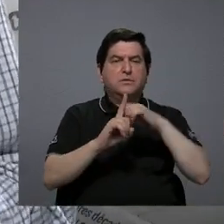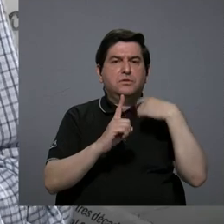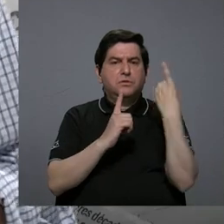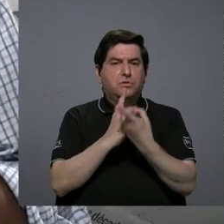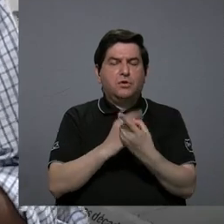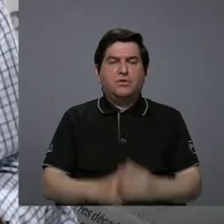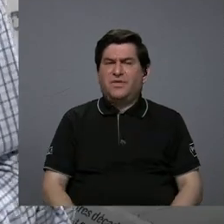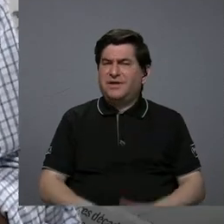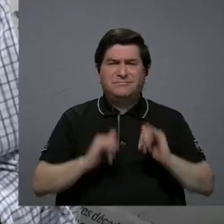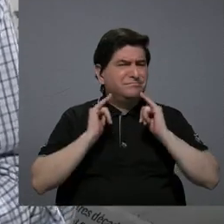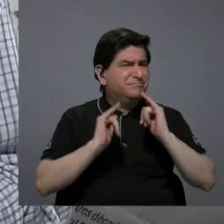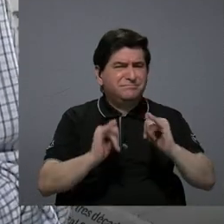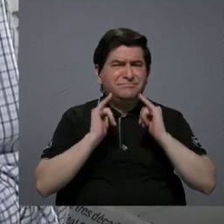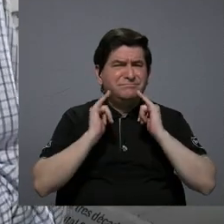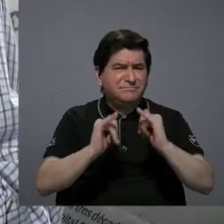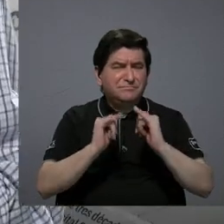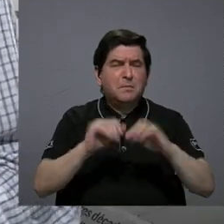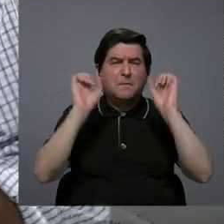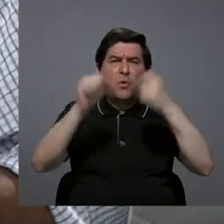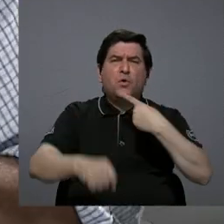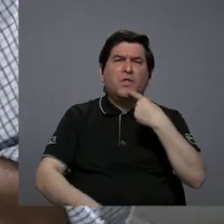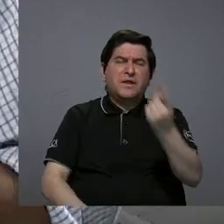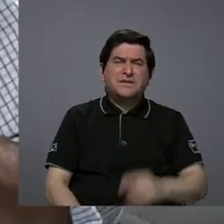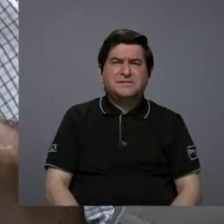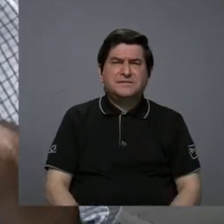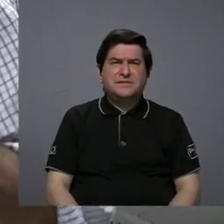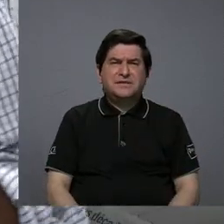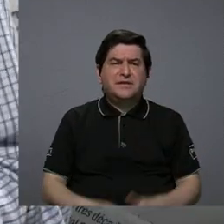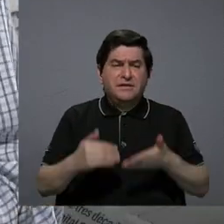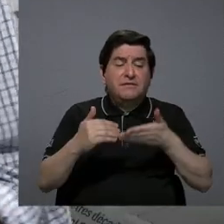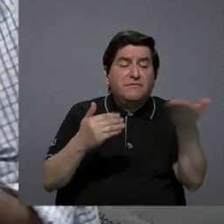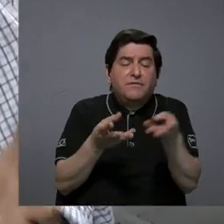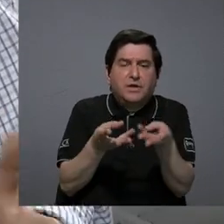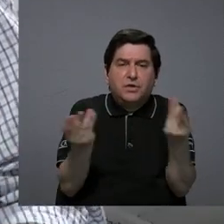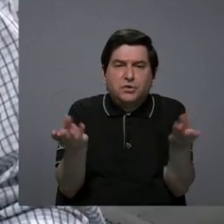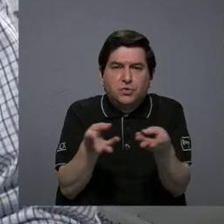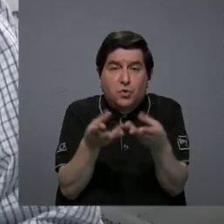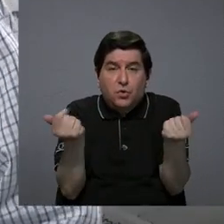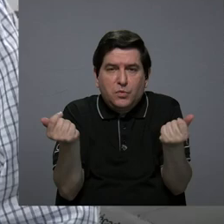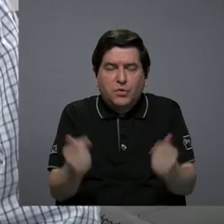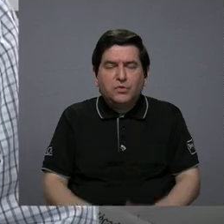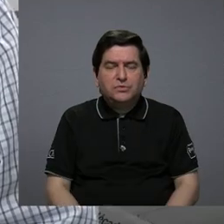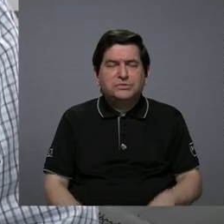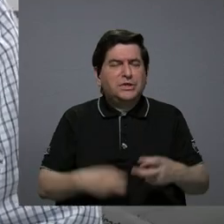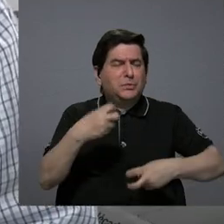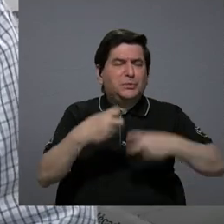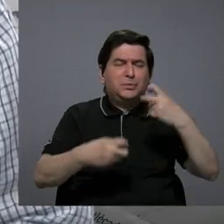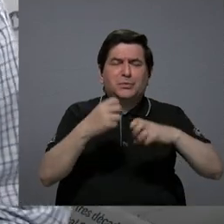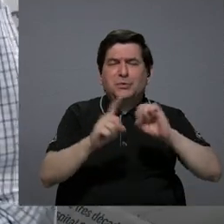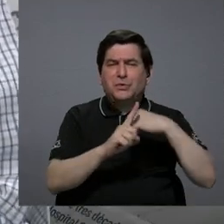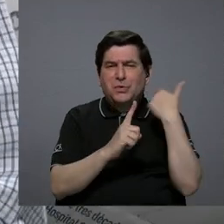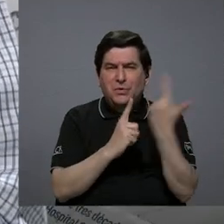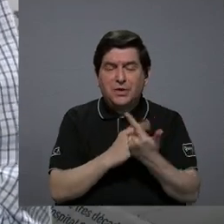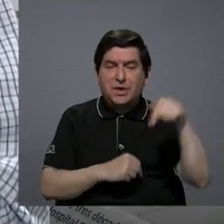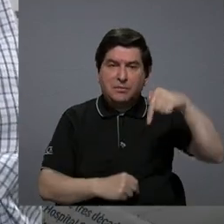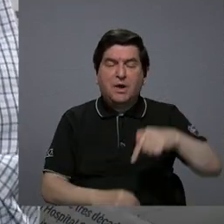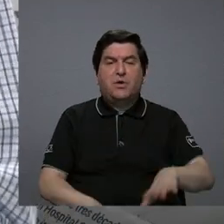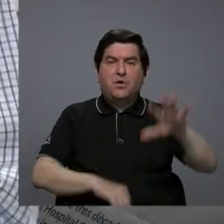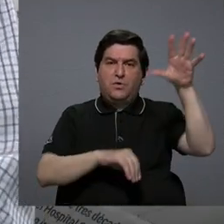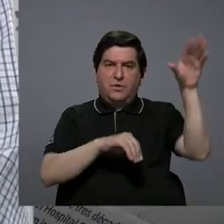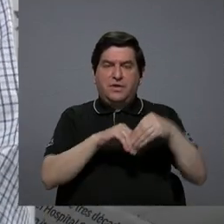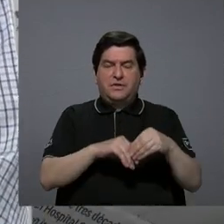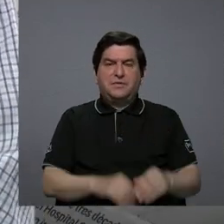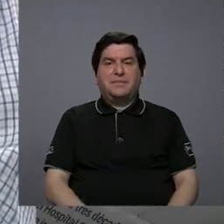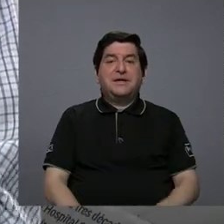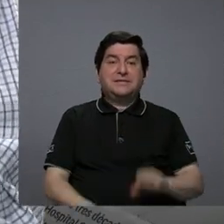porque la desigualdad, podríamos decir, es un factor que produce muchas dificultades sociales y hoy estamos además en